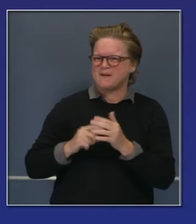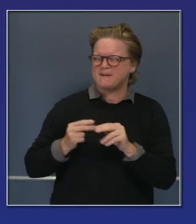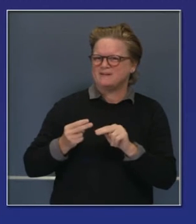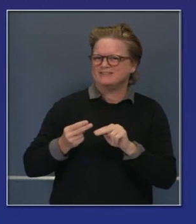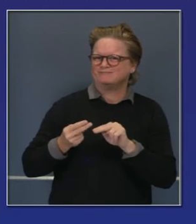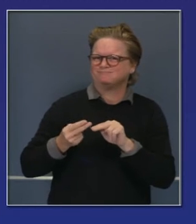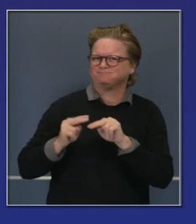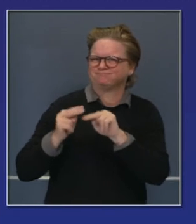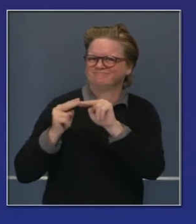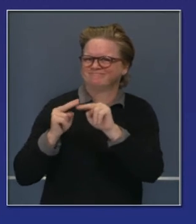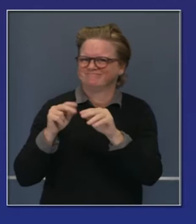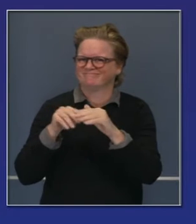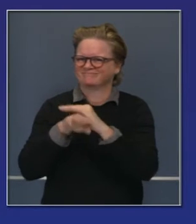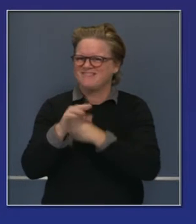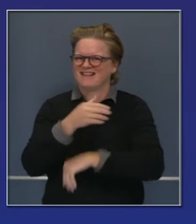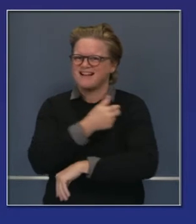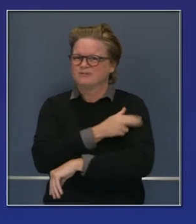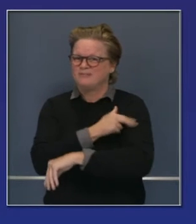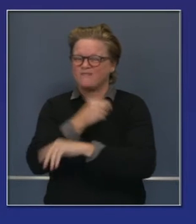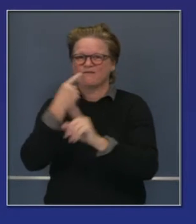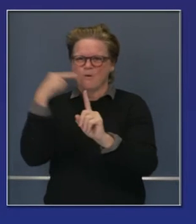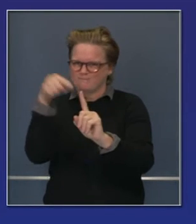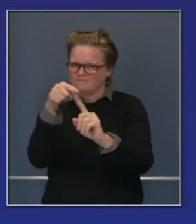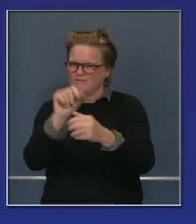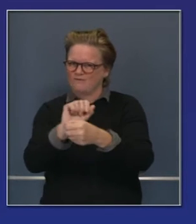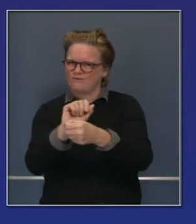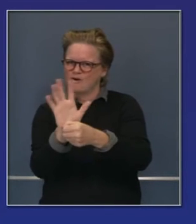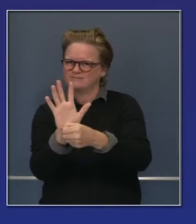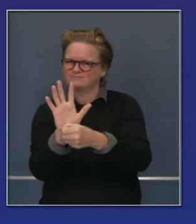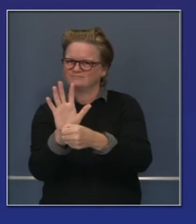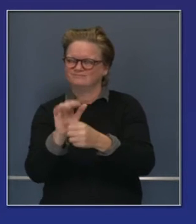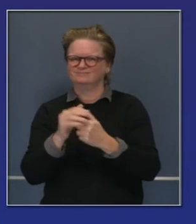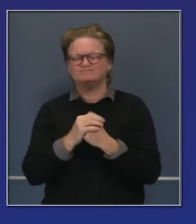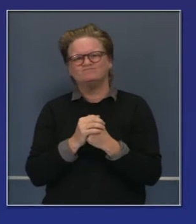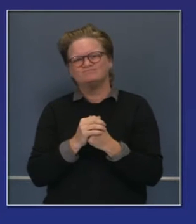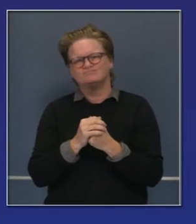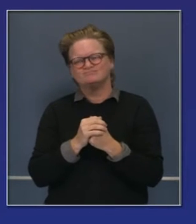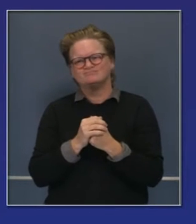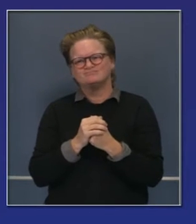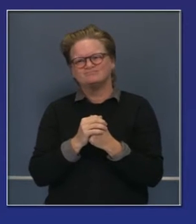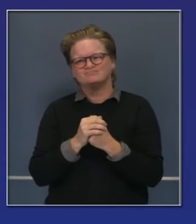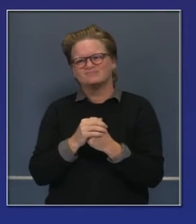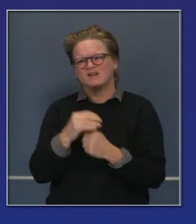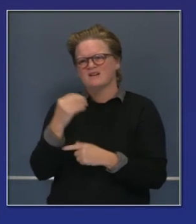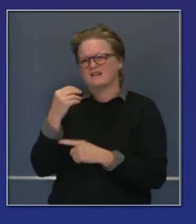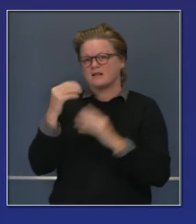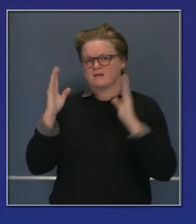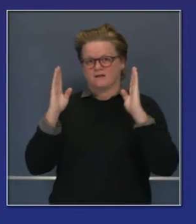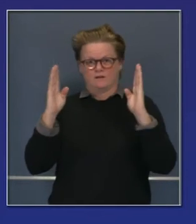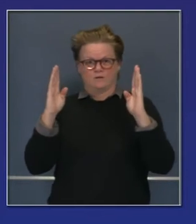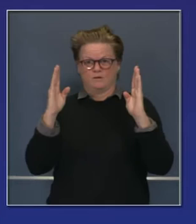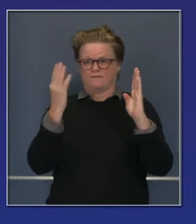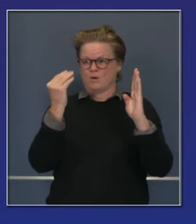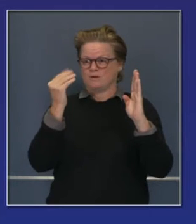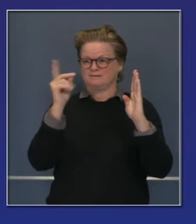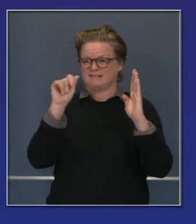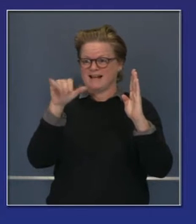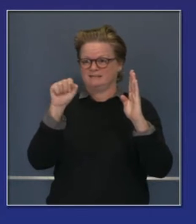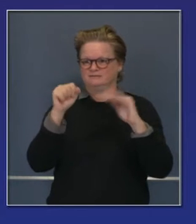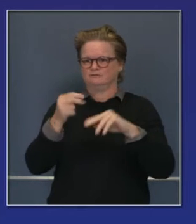en el número de hospitalizaciones de pacientes con COVID-19. En los últimos 14 días, como pueden ver aquí,